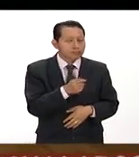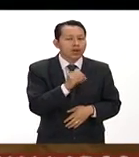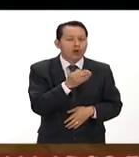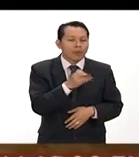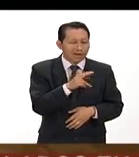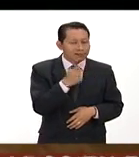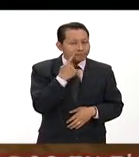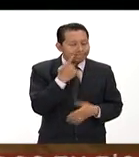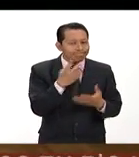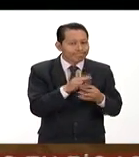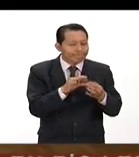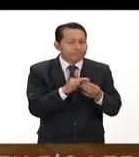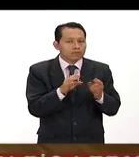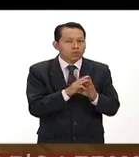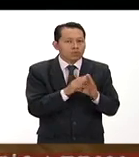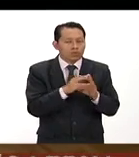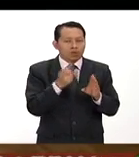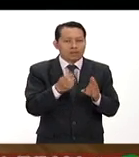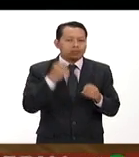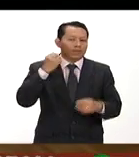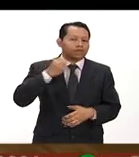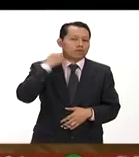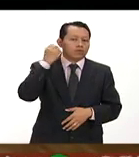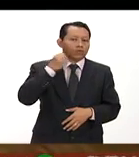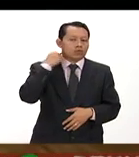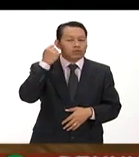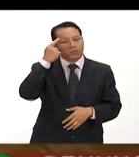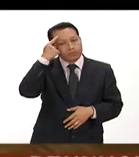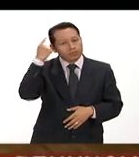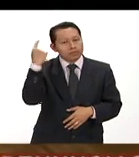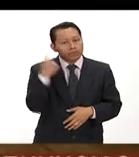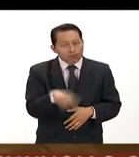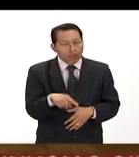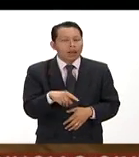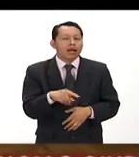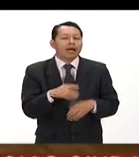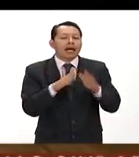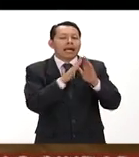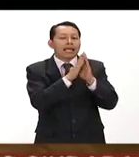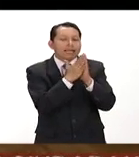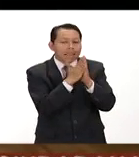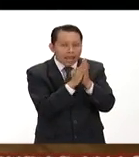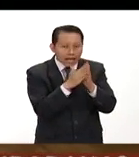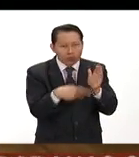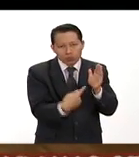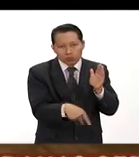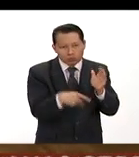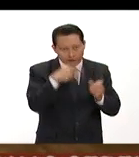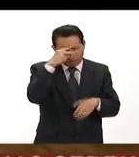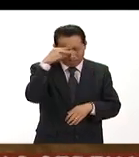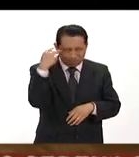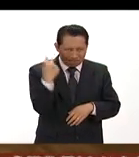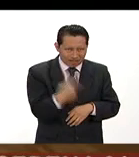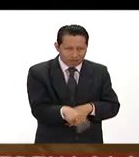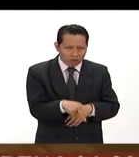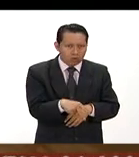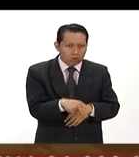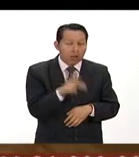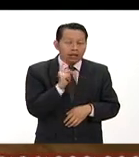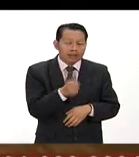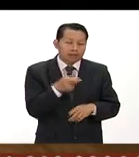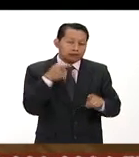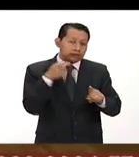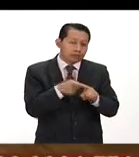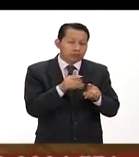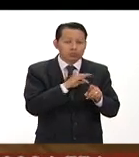un foro para literatura contemporánea mexicana este es el espacio real